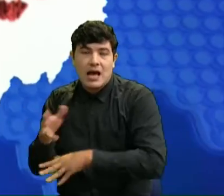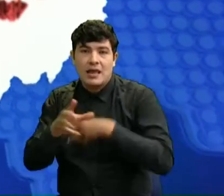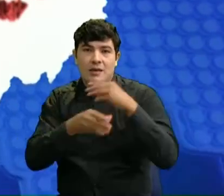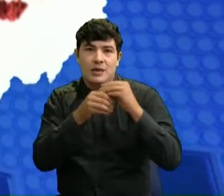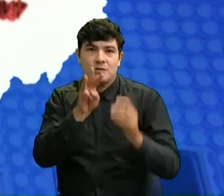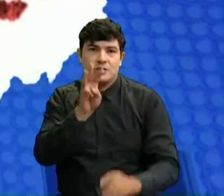contagios. Gracias. Gracias.